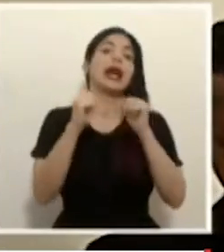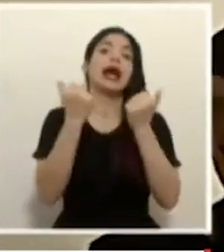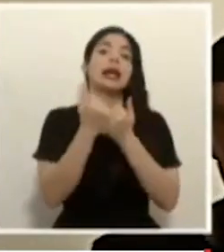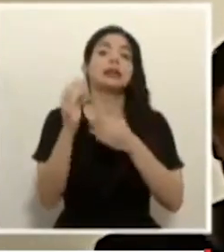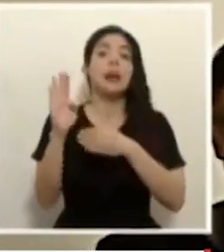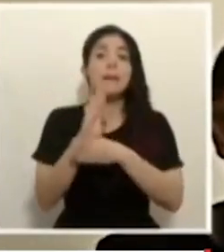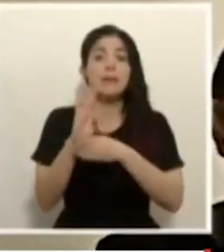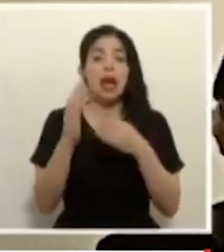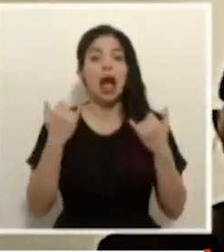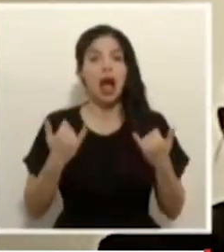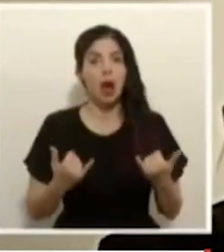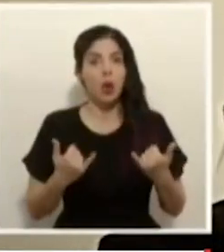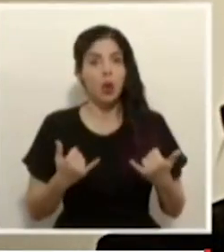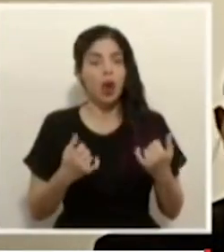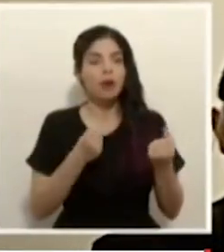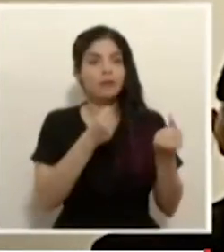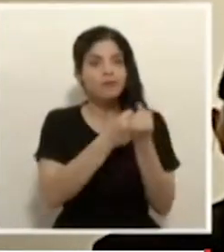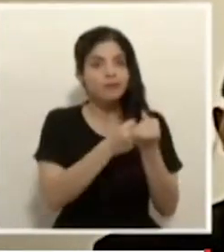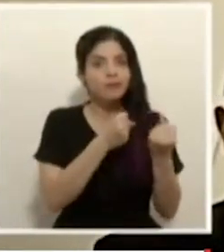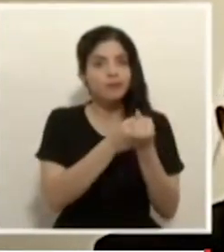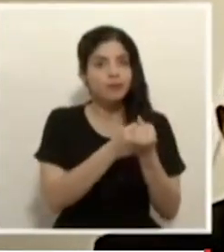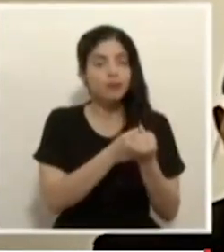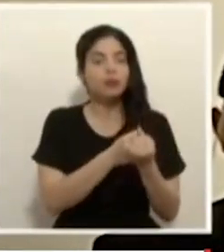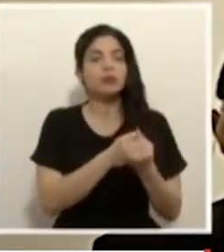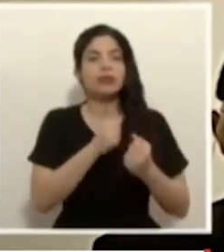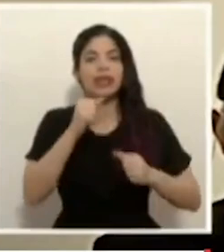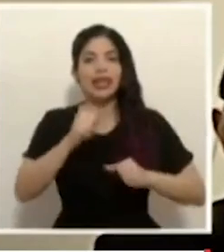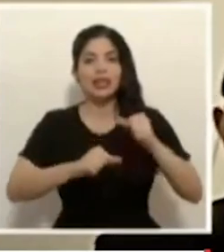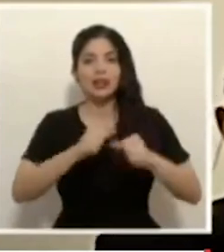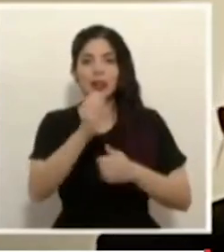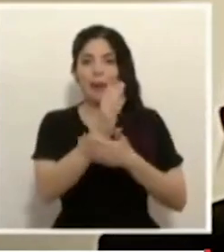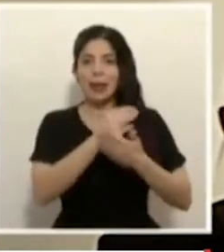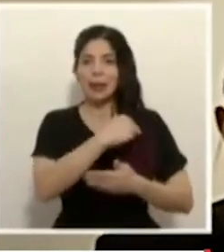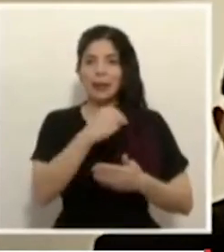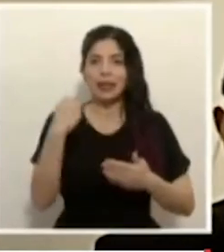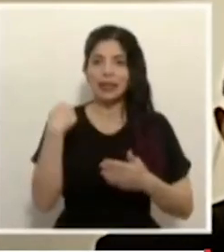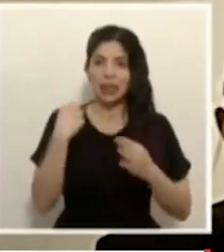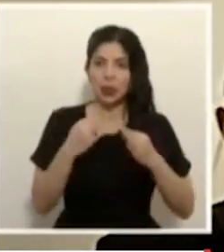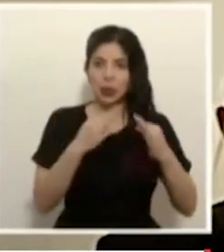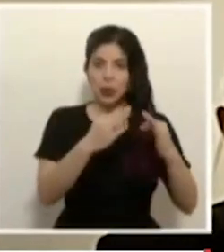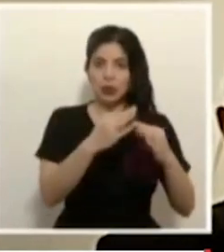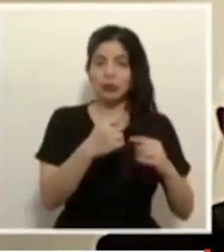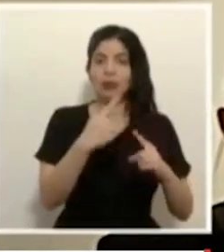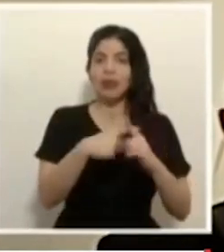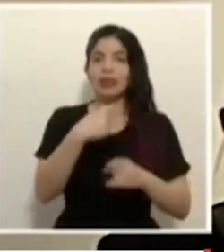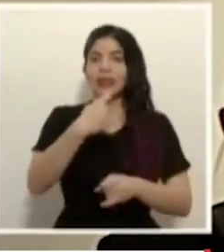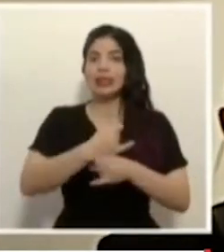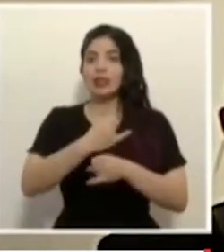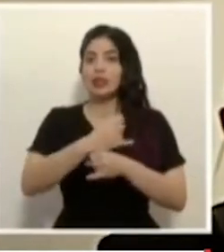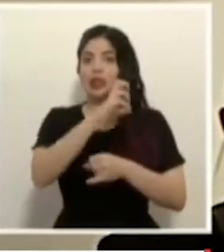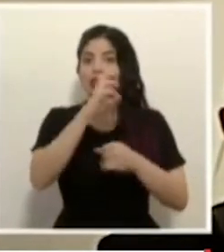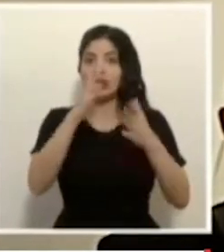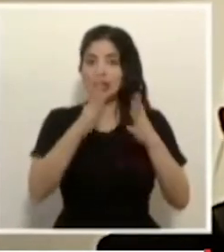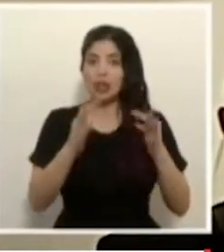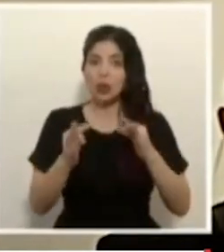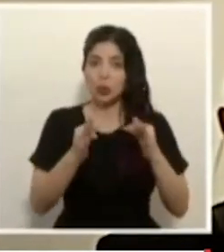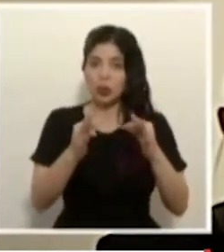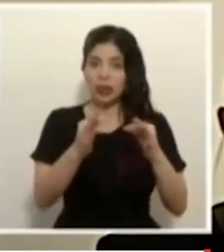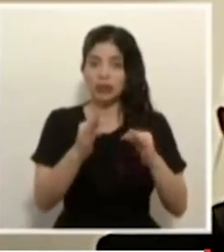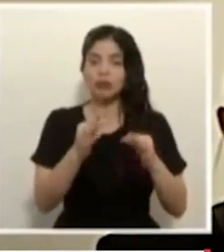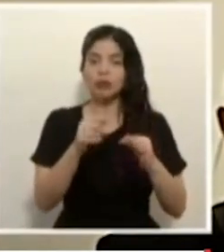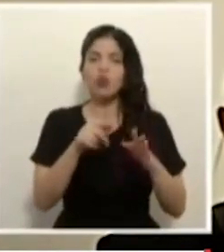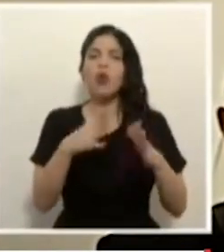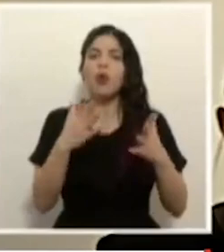está apoyando, entre otros, el esfuerzo del Ministerio de Turismo y el Instituto Costarricense de Turismo con el